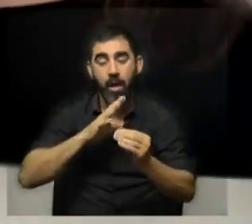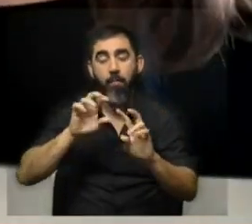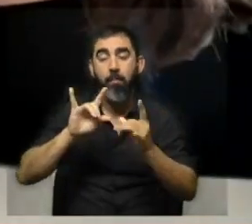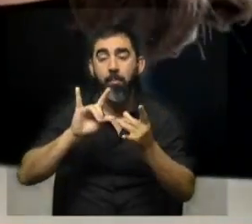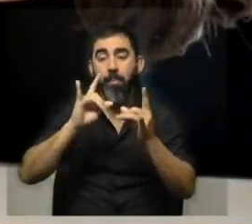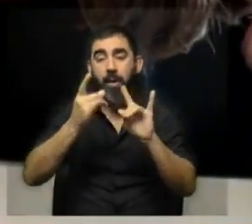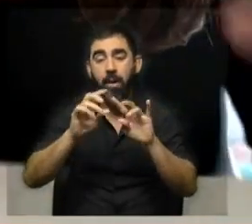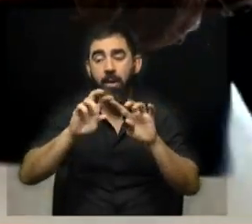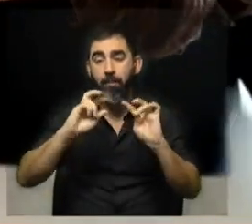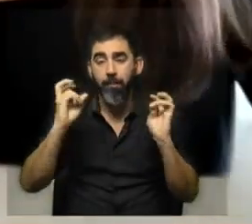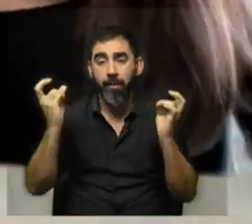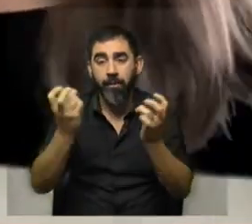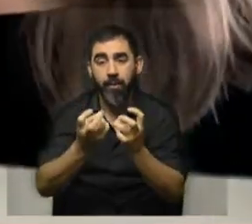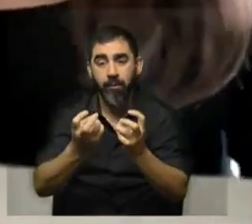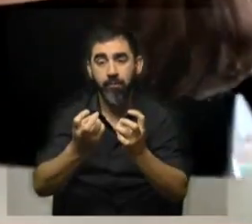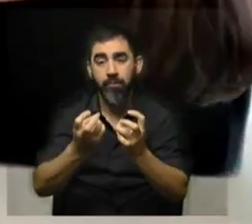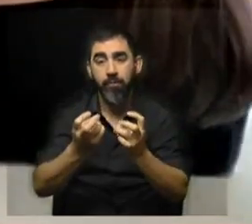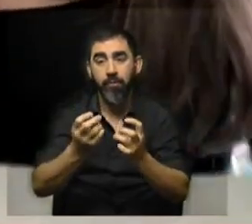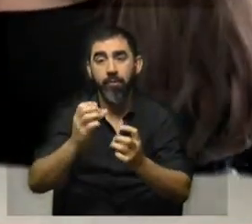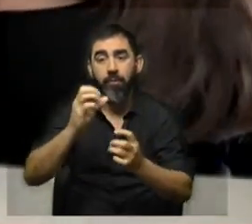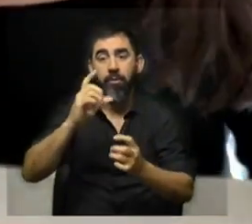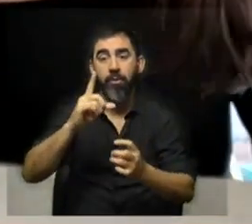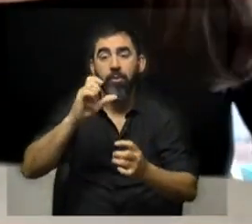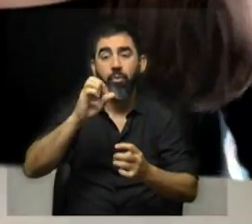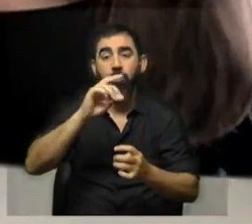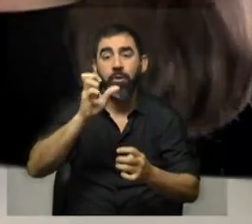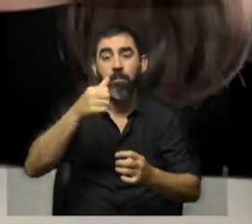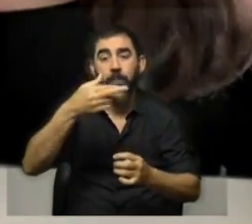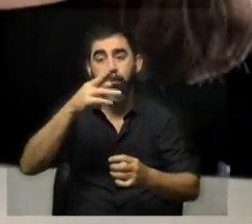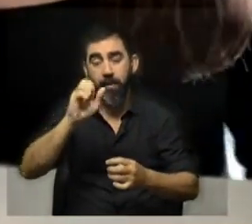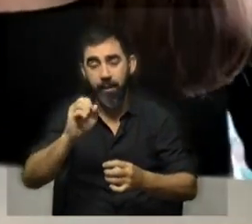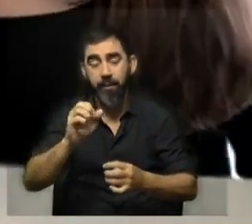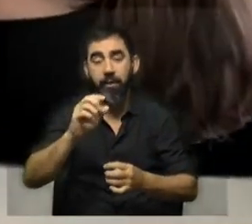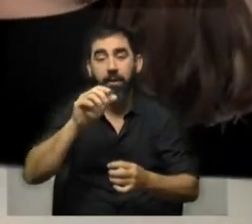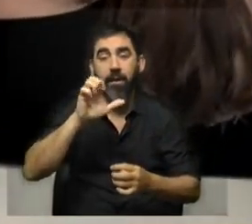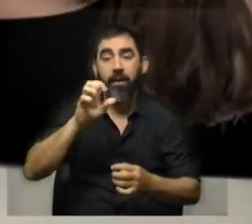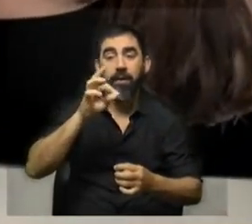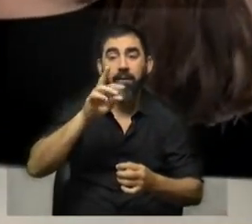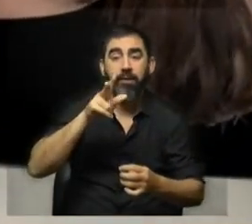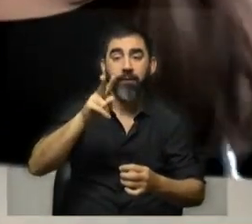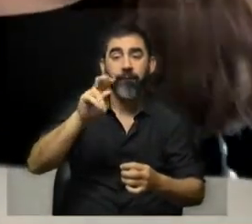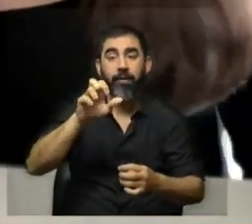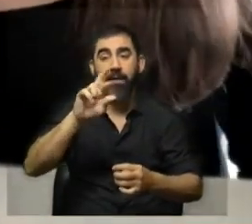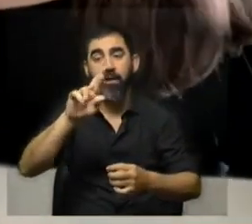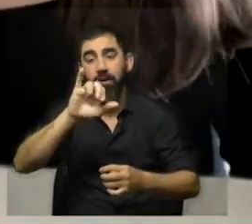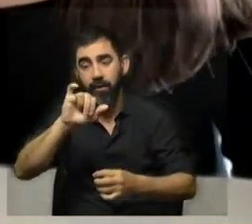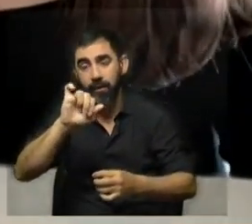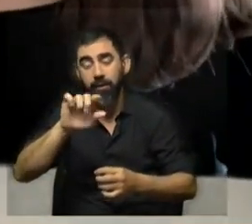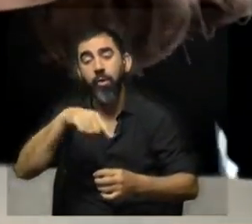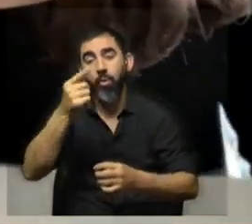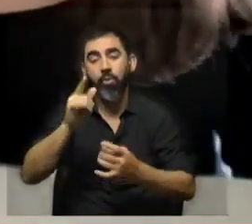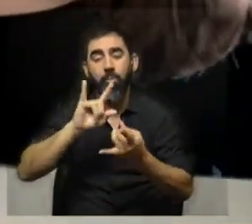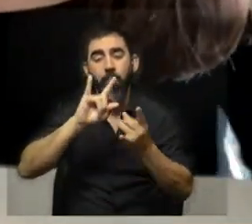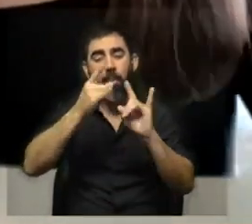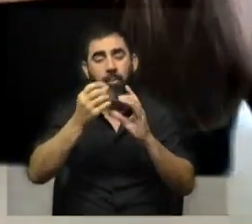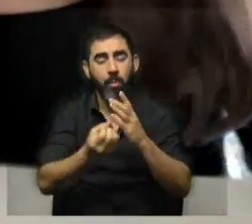donde están la parlamentaria Cristina Lustenberg, Lucía Echeverry, Nelson Garzabal y también otros parlamentarios del Parlamento del